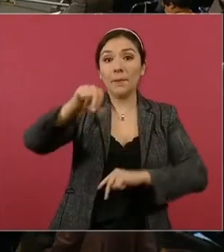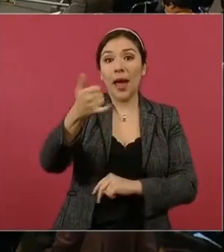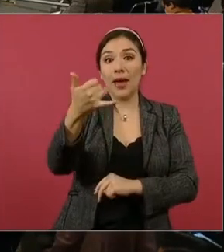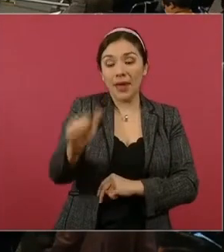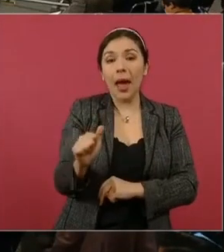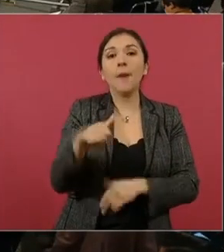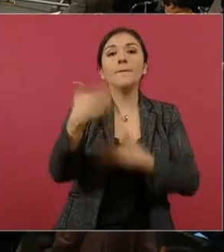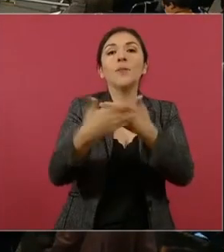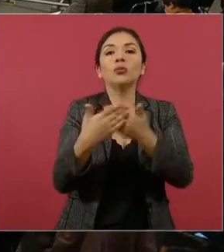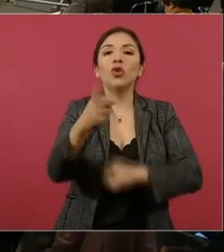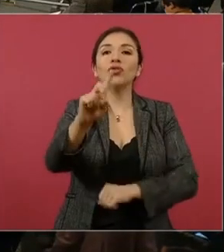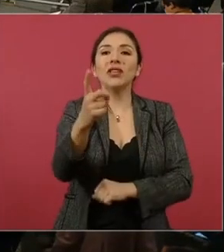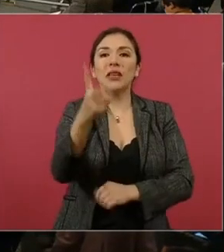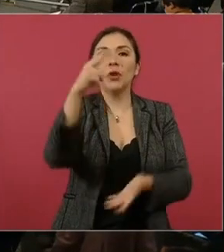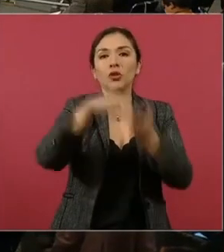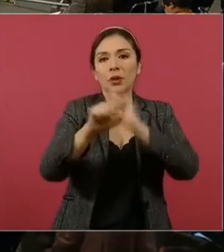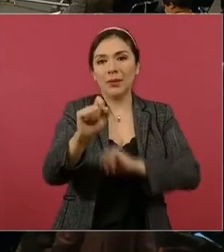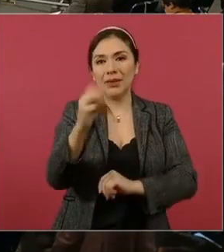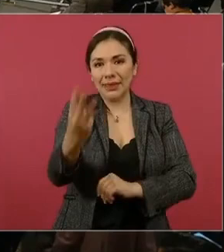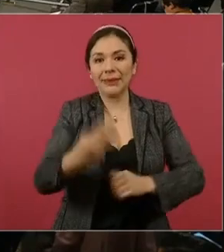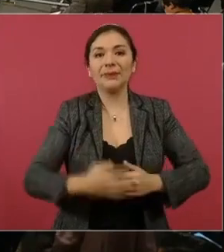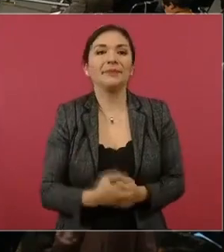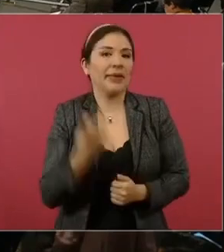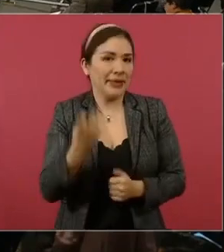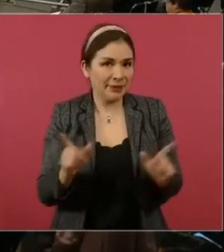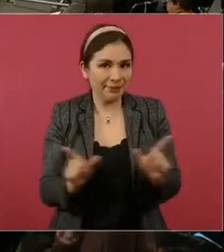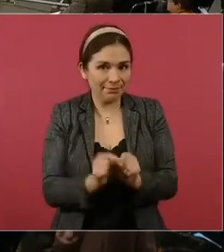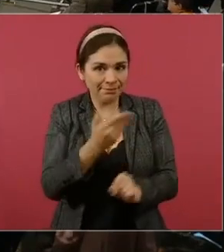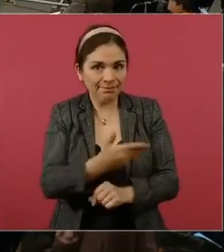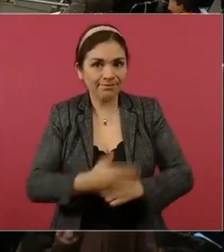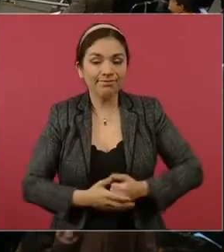en diciembre del 2023. Es cuanto.